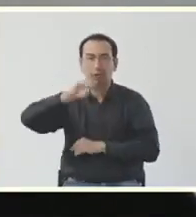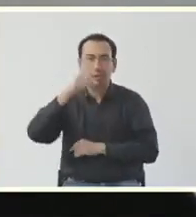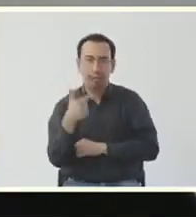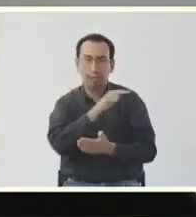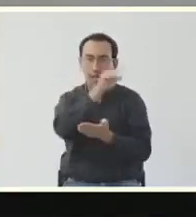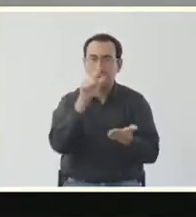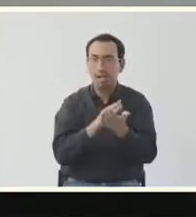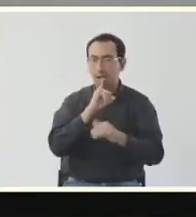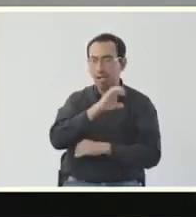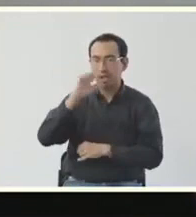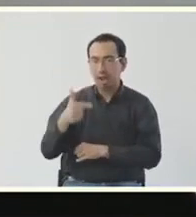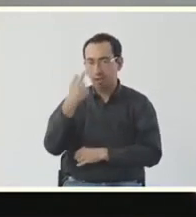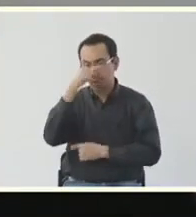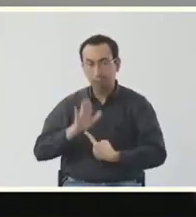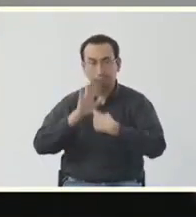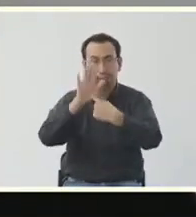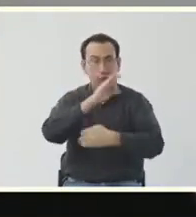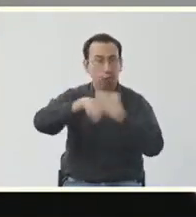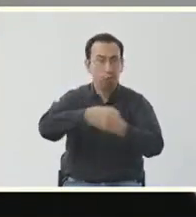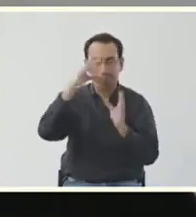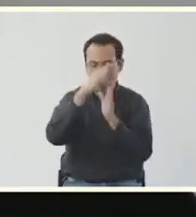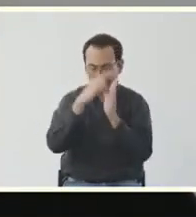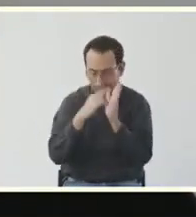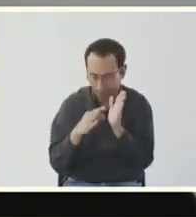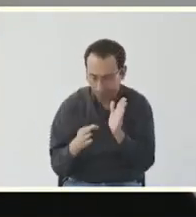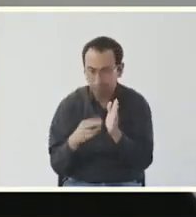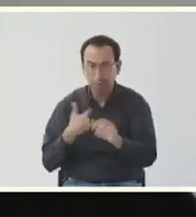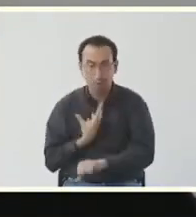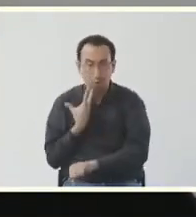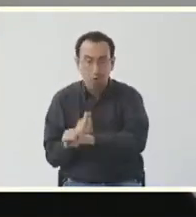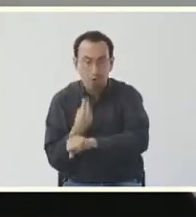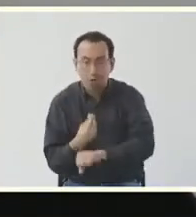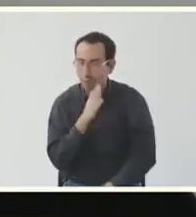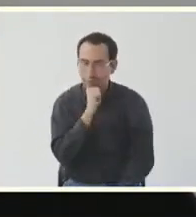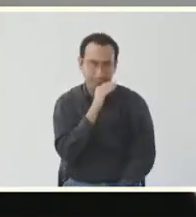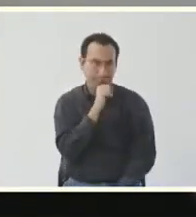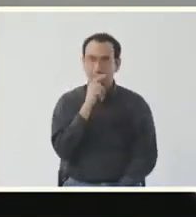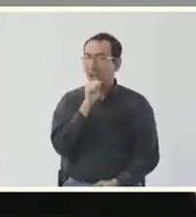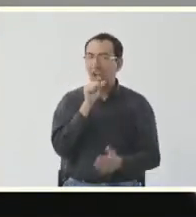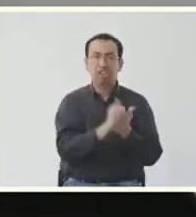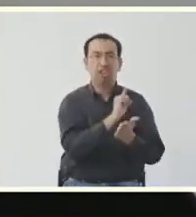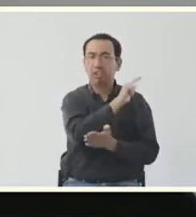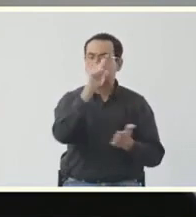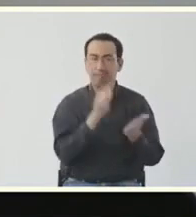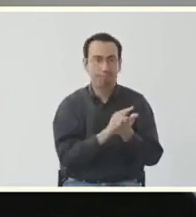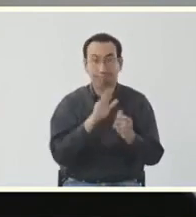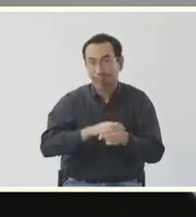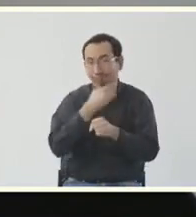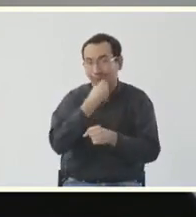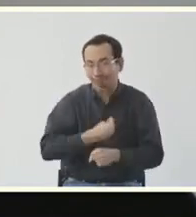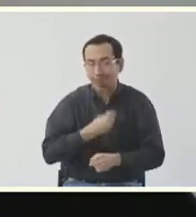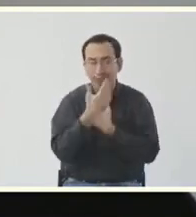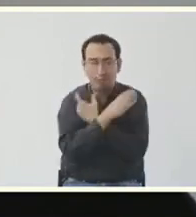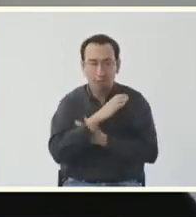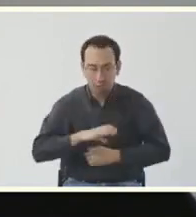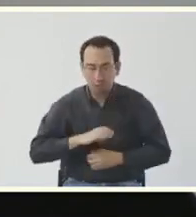de la ley electoral local, que establece los requisitos que deben cumplirse por las personas que presenten sus manifestaciones de intención para obtener la calidad de aspirantes a